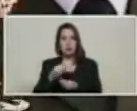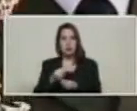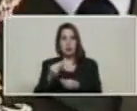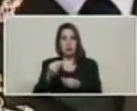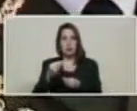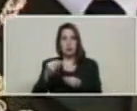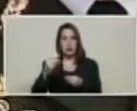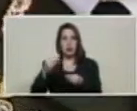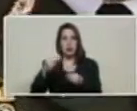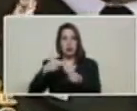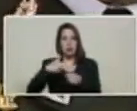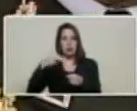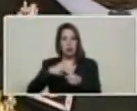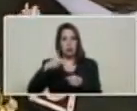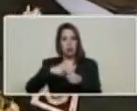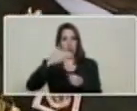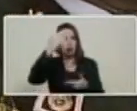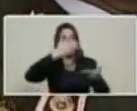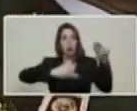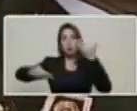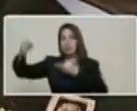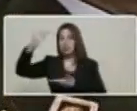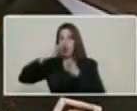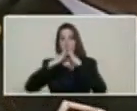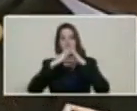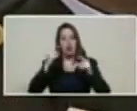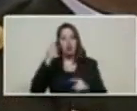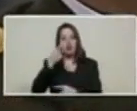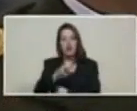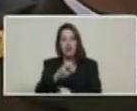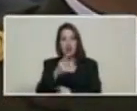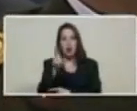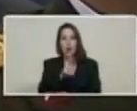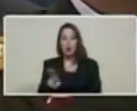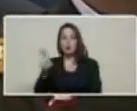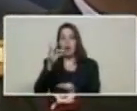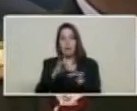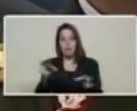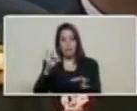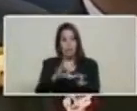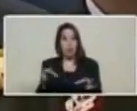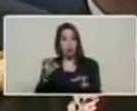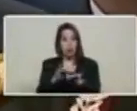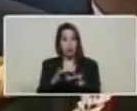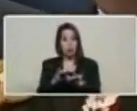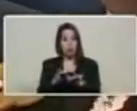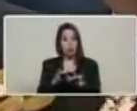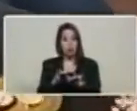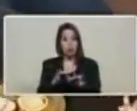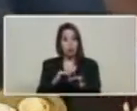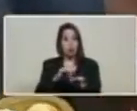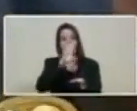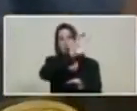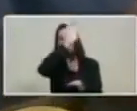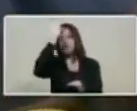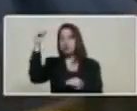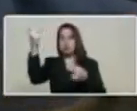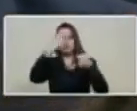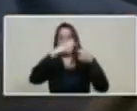costas venezolanas en petro a todos los socios nuestros en el mundo